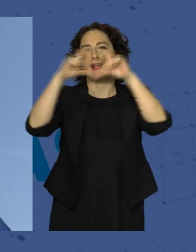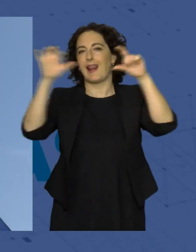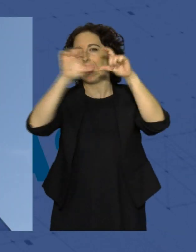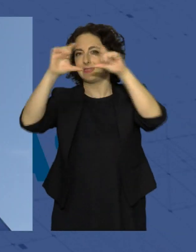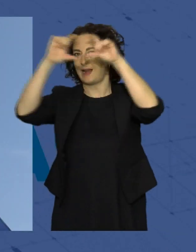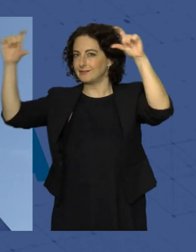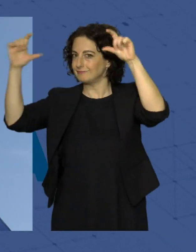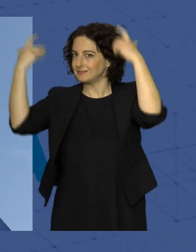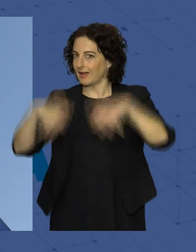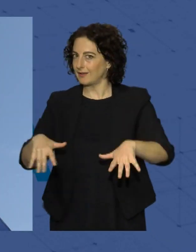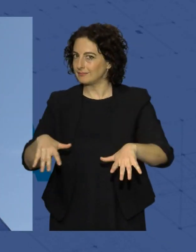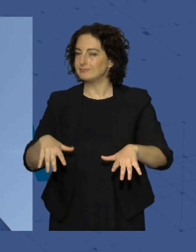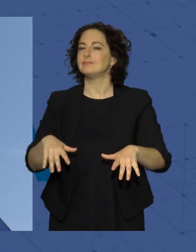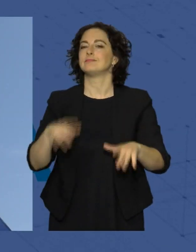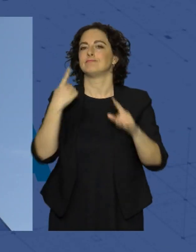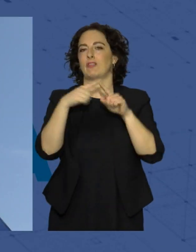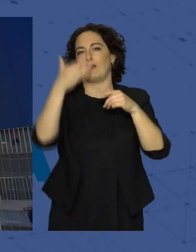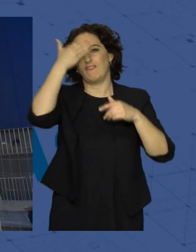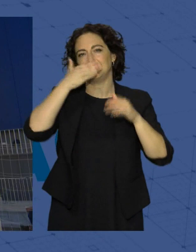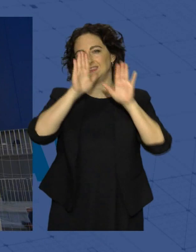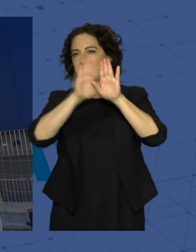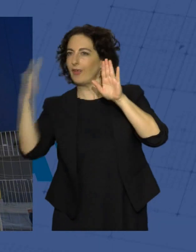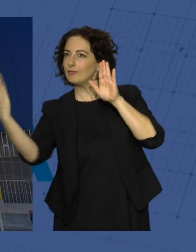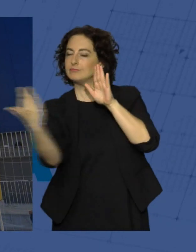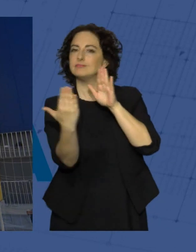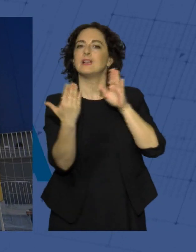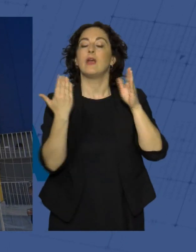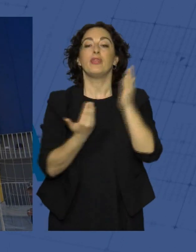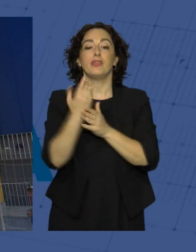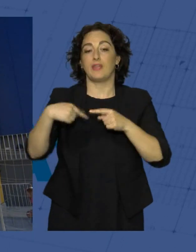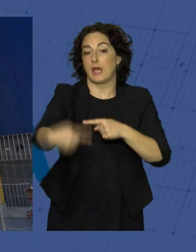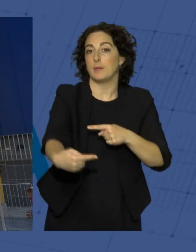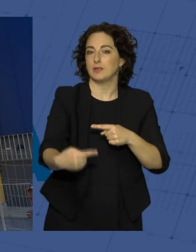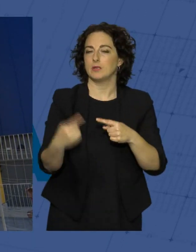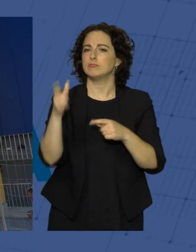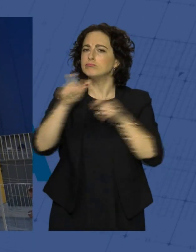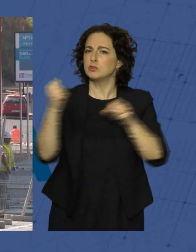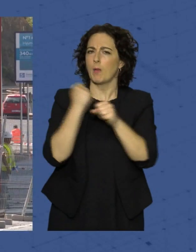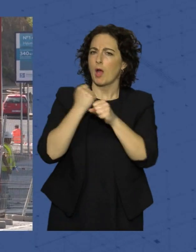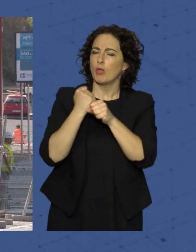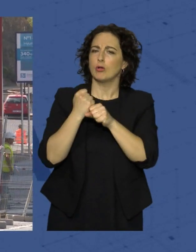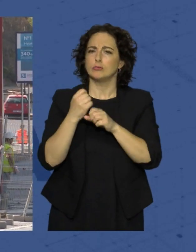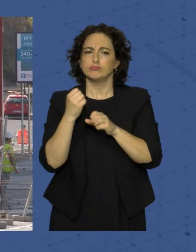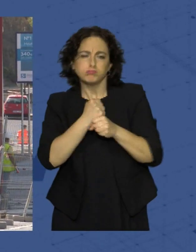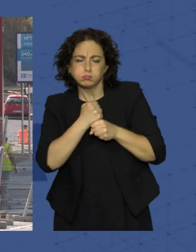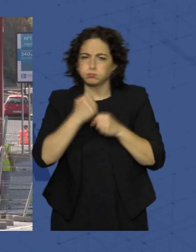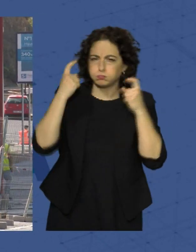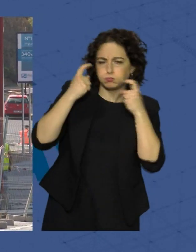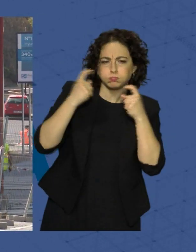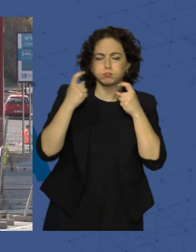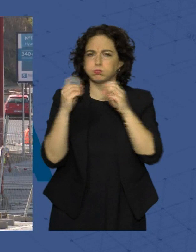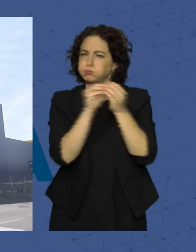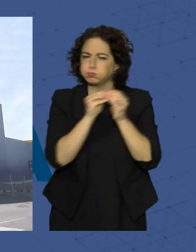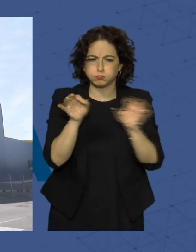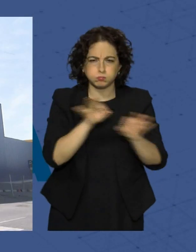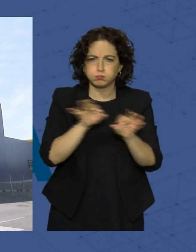multinacional sueca en las distintas fachadas y diariamente un ejército de trabajadores se afanan en dejar todo a